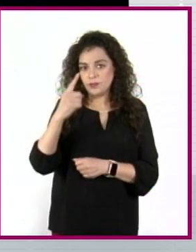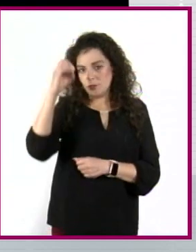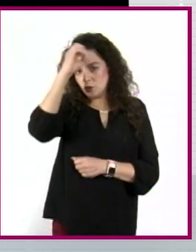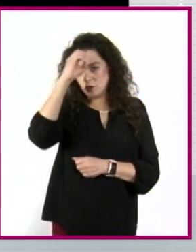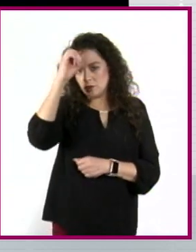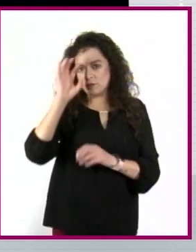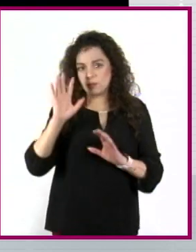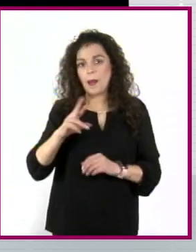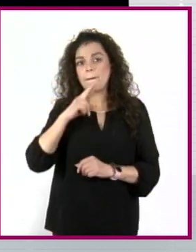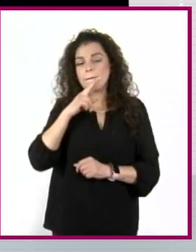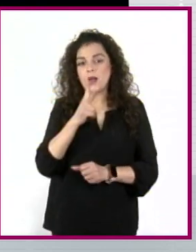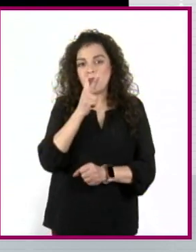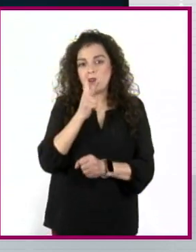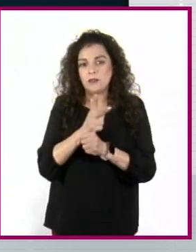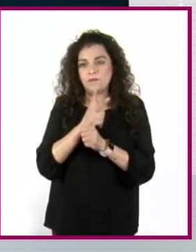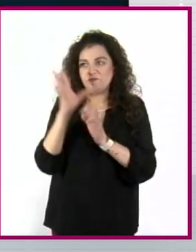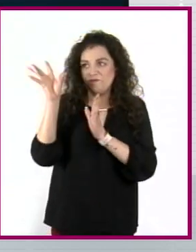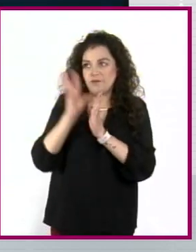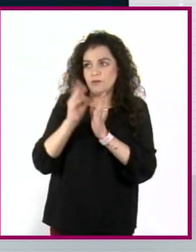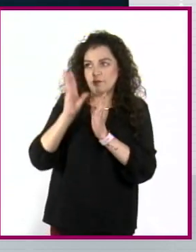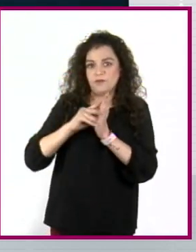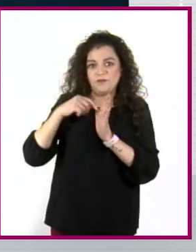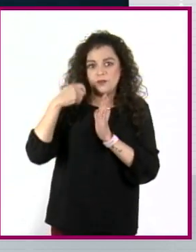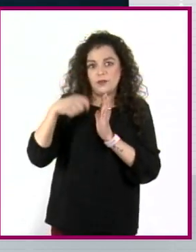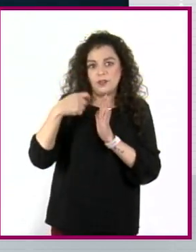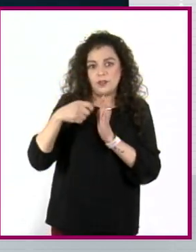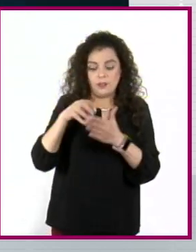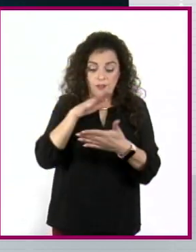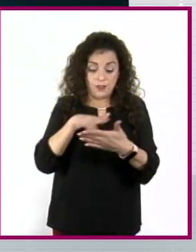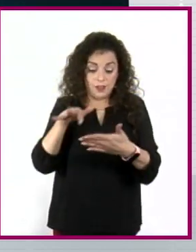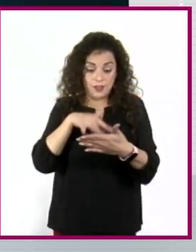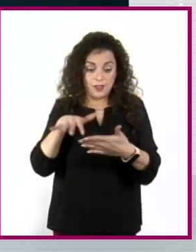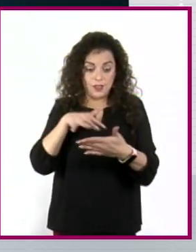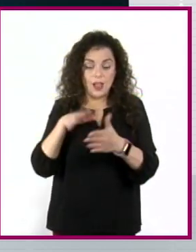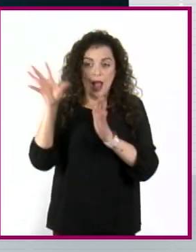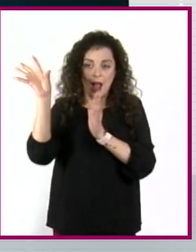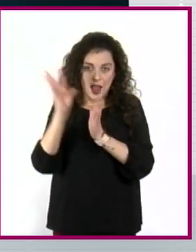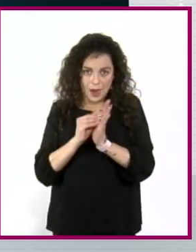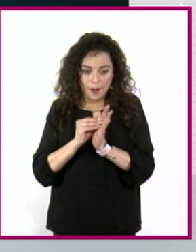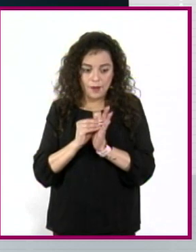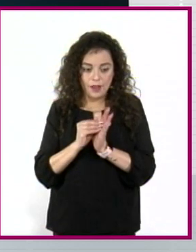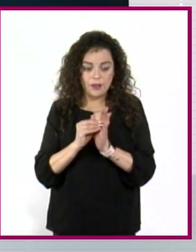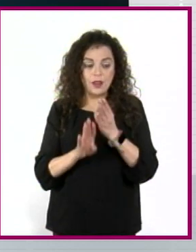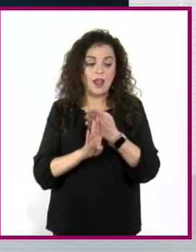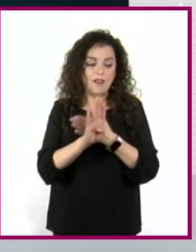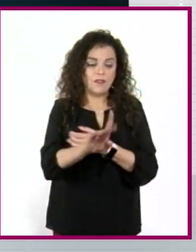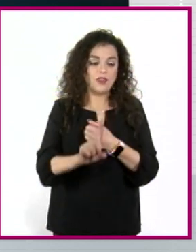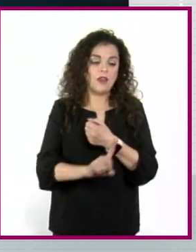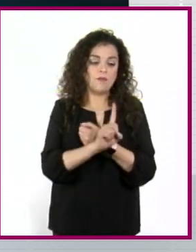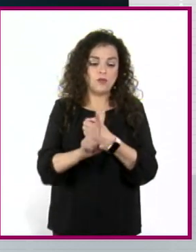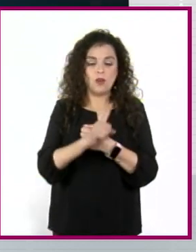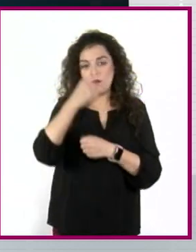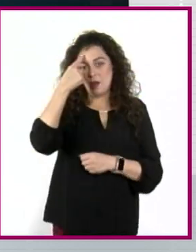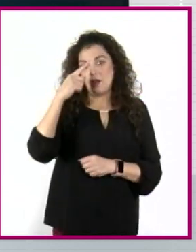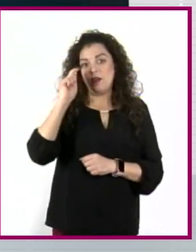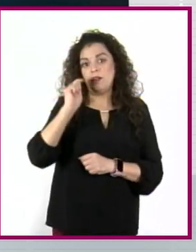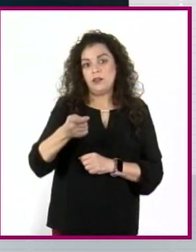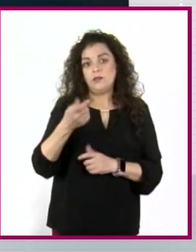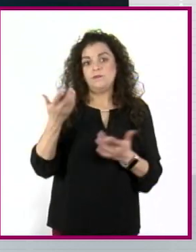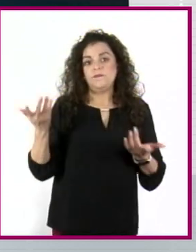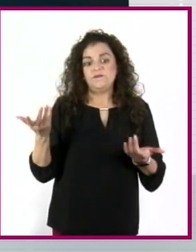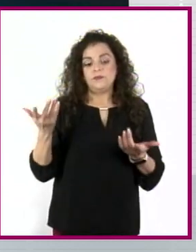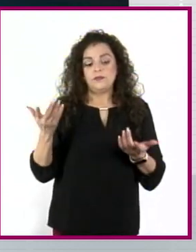grabamos nuestra lectura y nos evitamos los problemas de las fallas en la